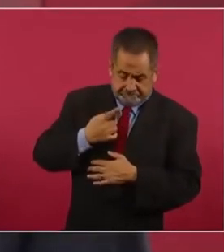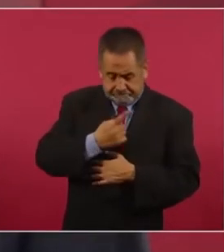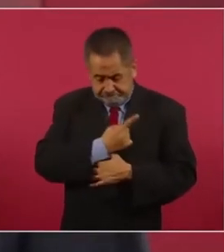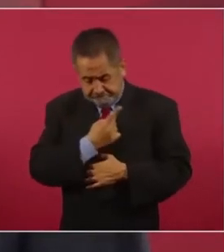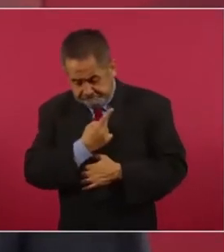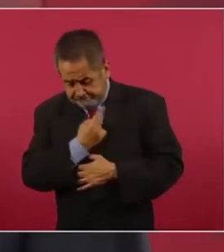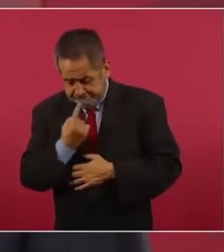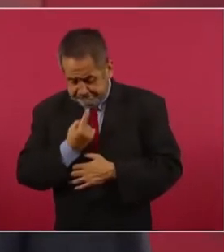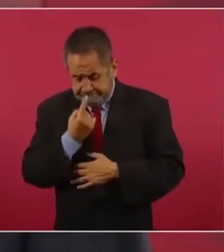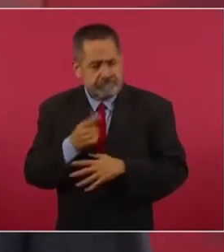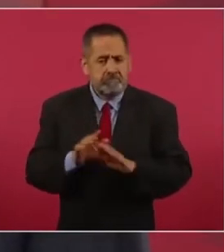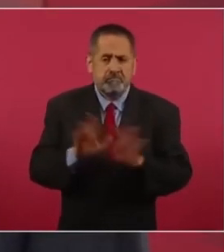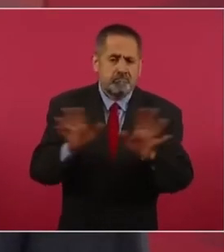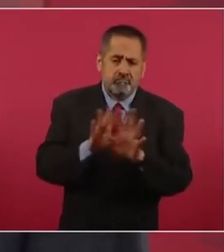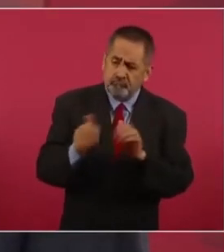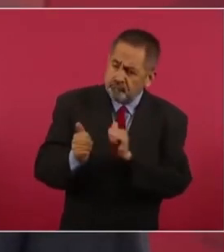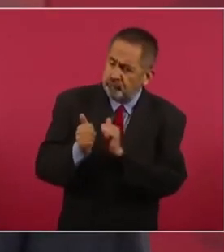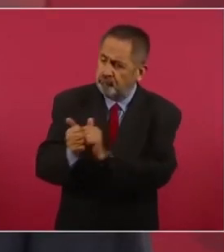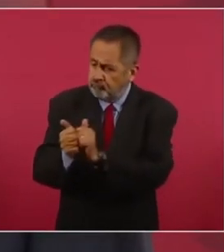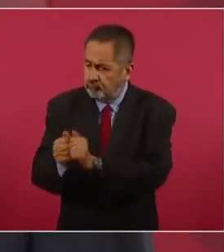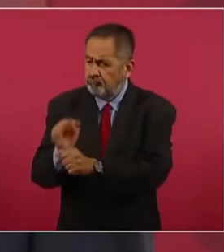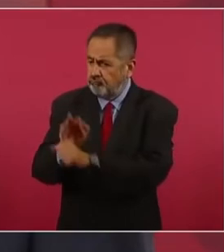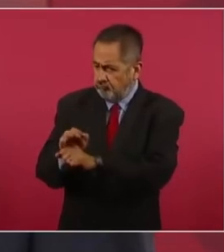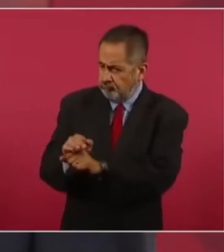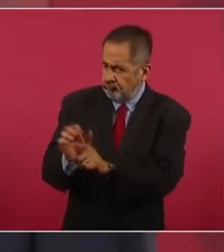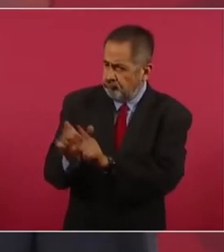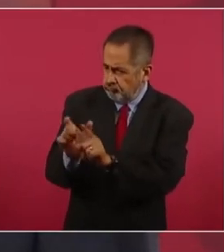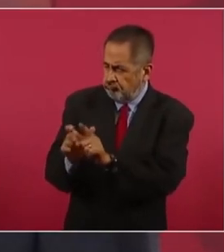desamparado,